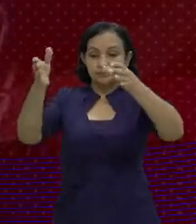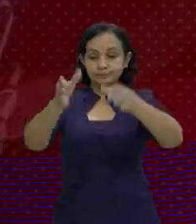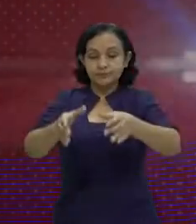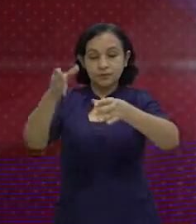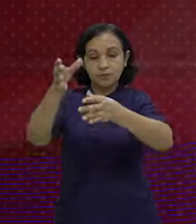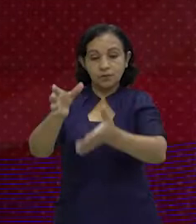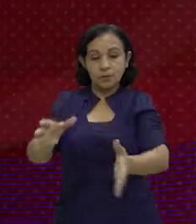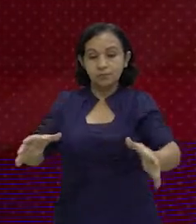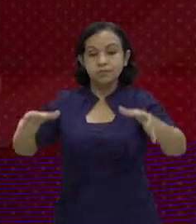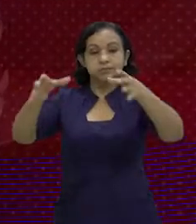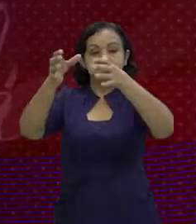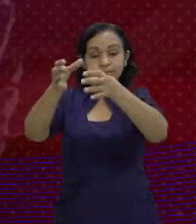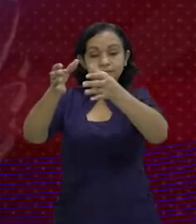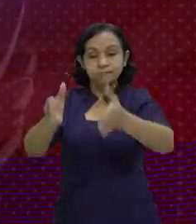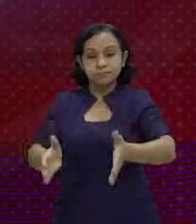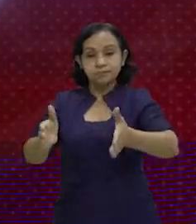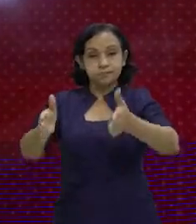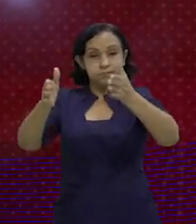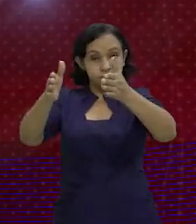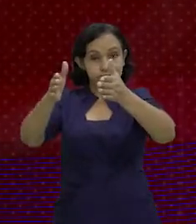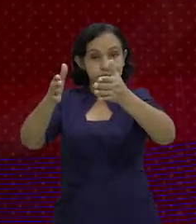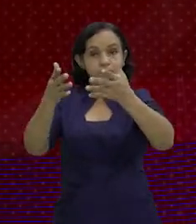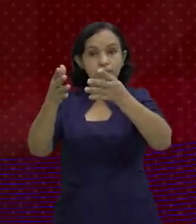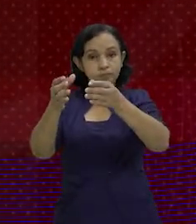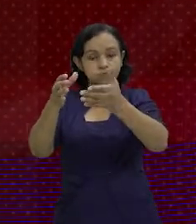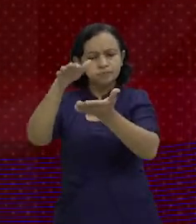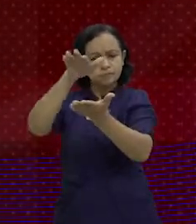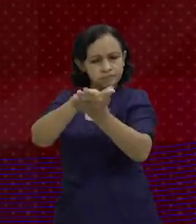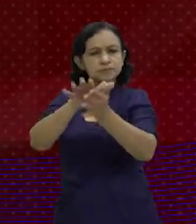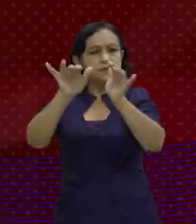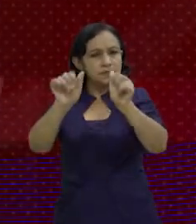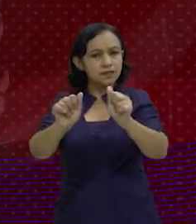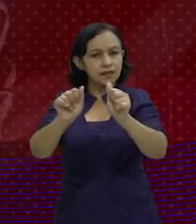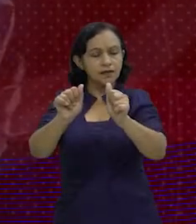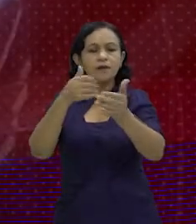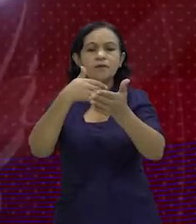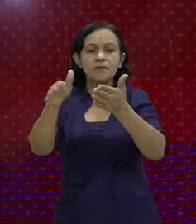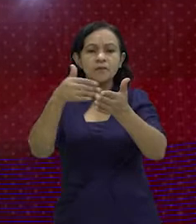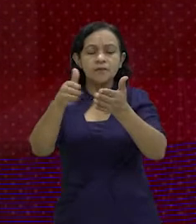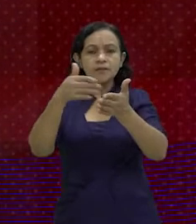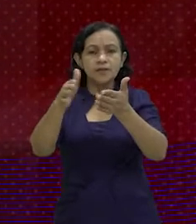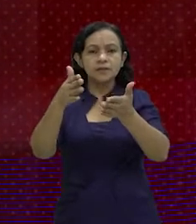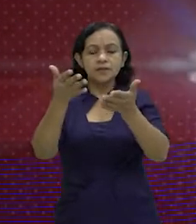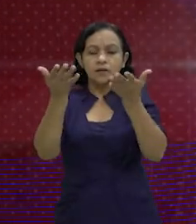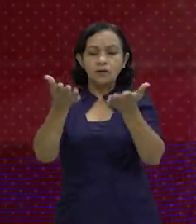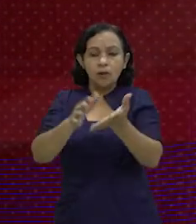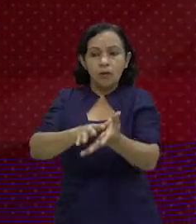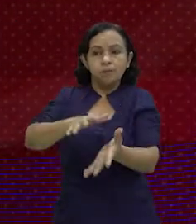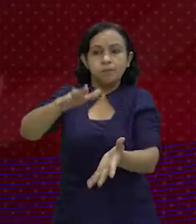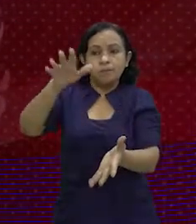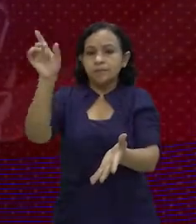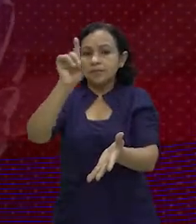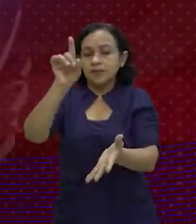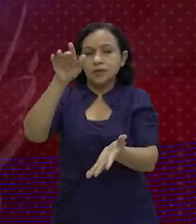ubicamos los bloques, ¿verdad?, ya del material plástico prensado, que nos facilita tener menos volumen